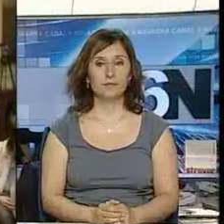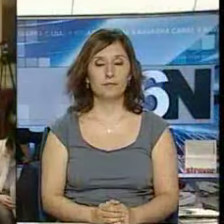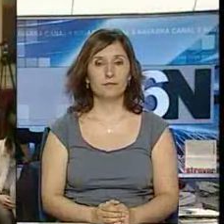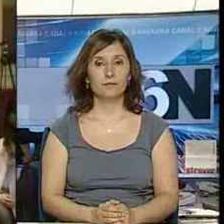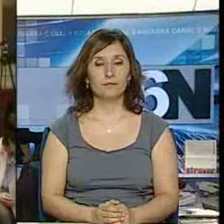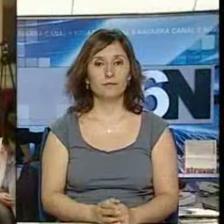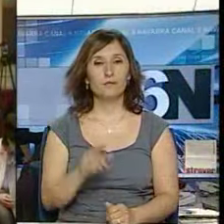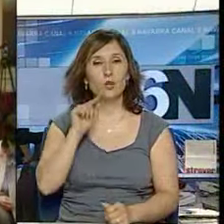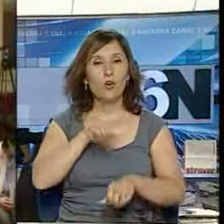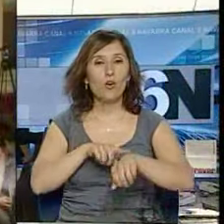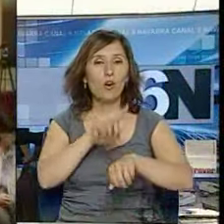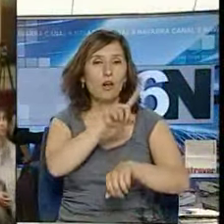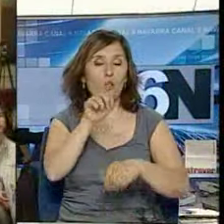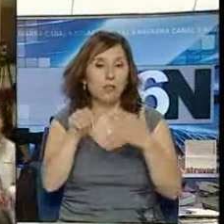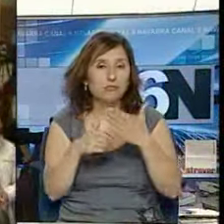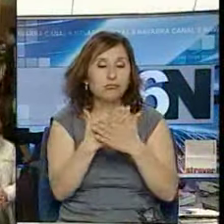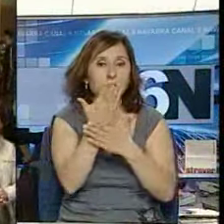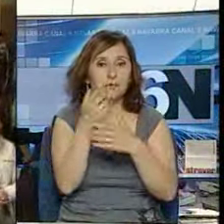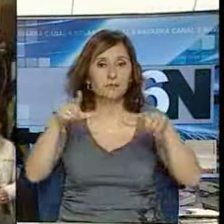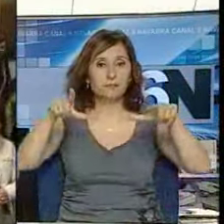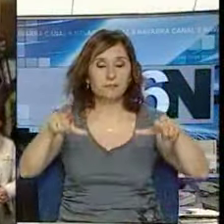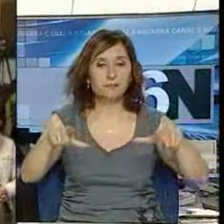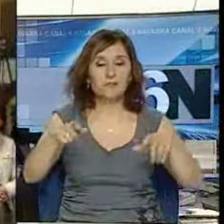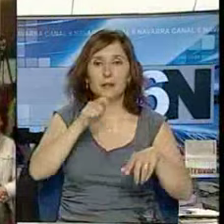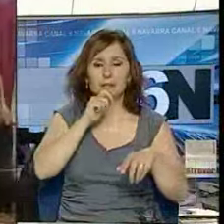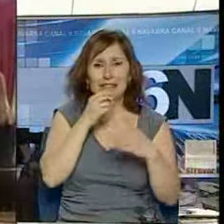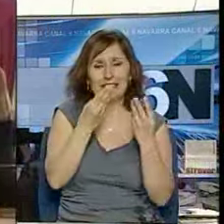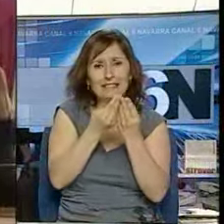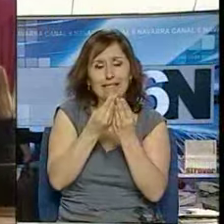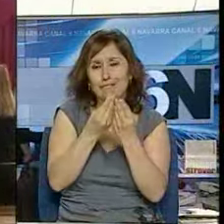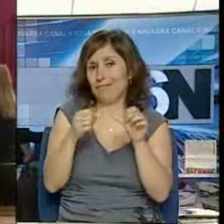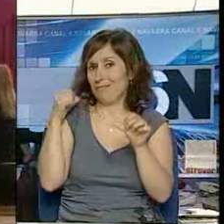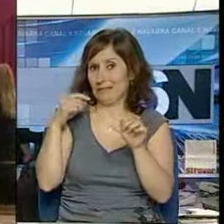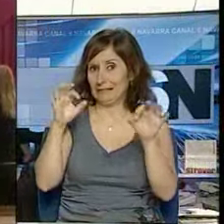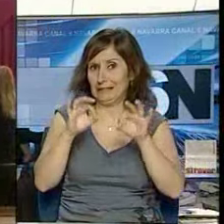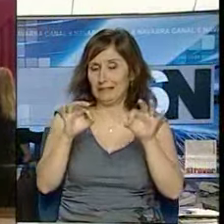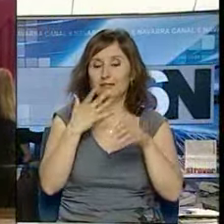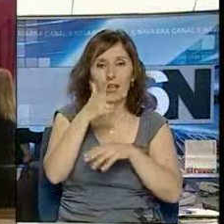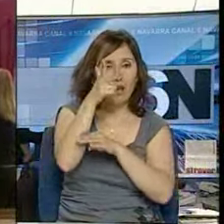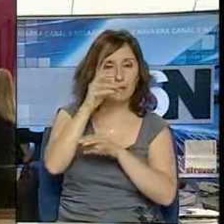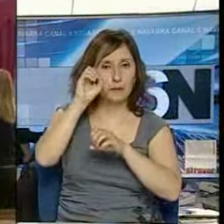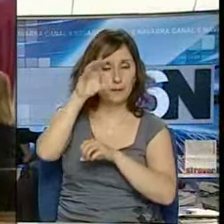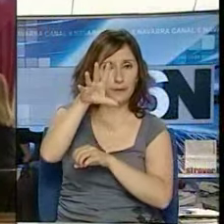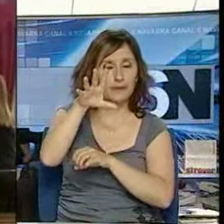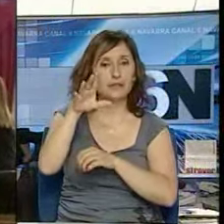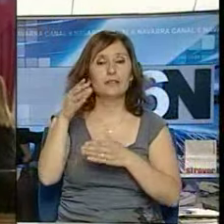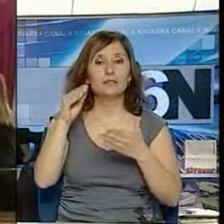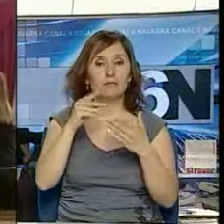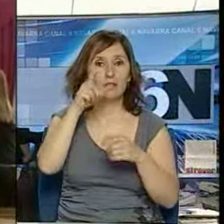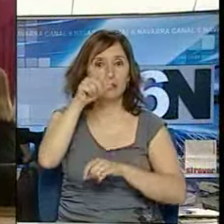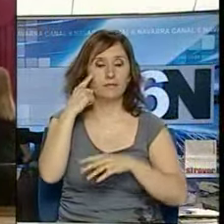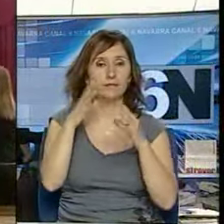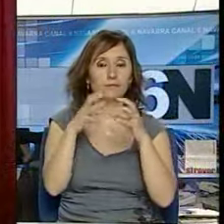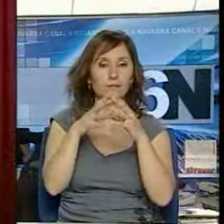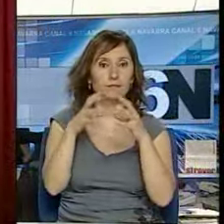11 de la mañana, la sala de prensa abarrotada como muy pocas veces, cámaras, flashes y mucha expectación